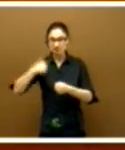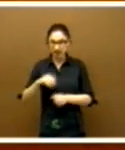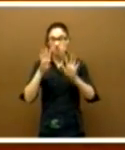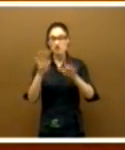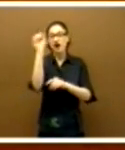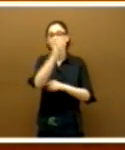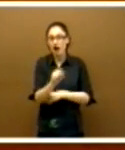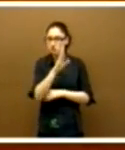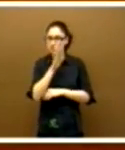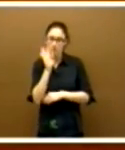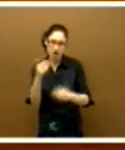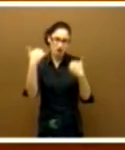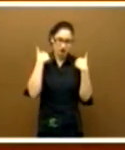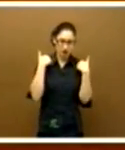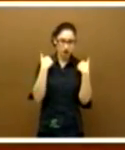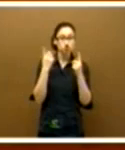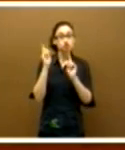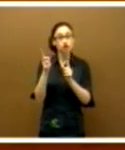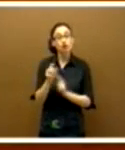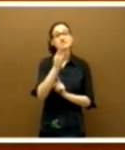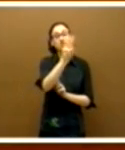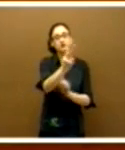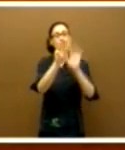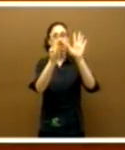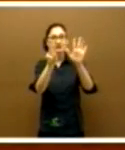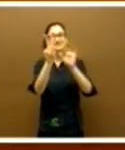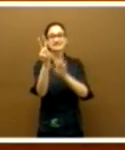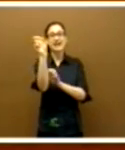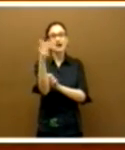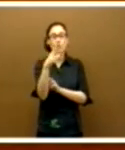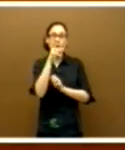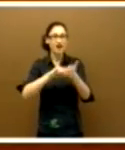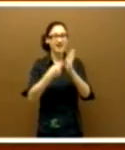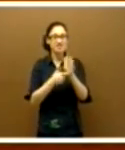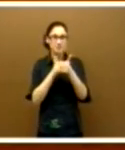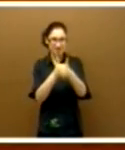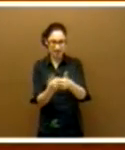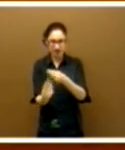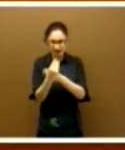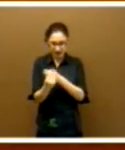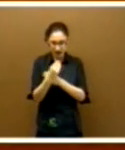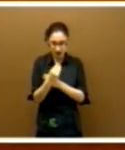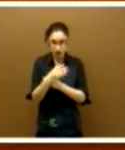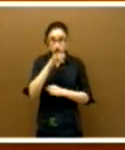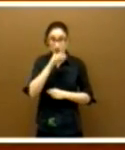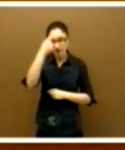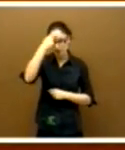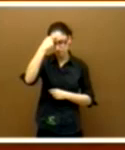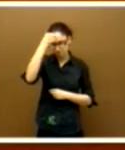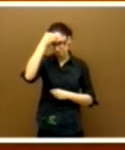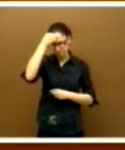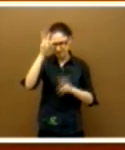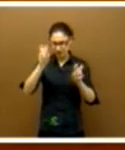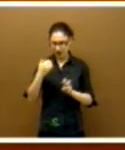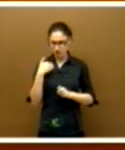387 euros por la ley de la dependencia. Su mente no repara todavía en una Delia de 90